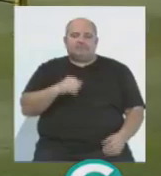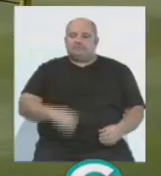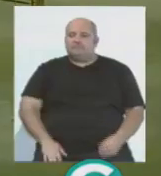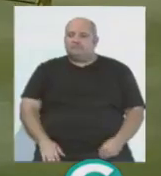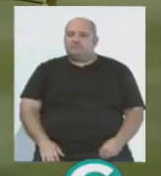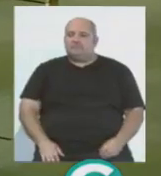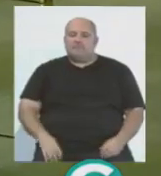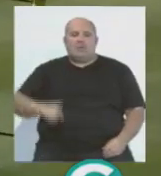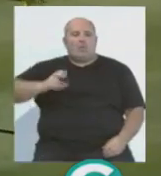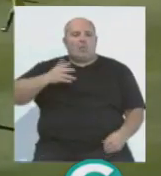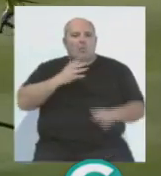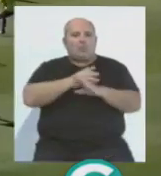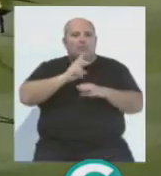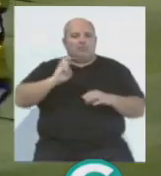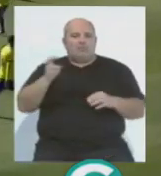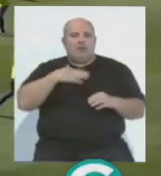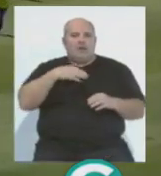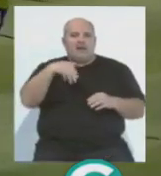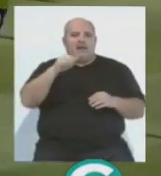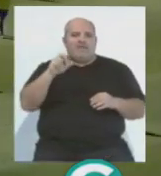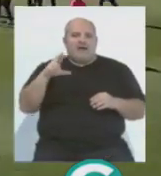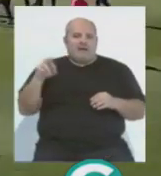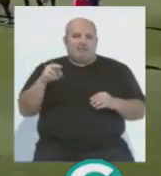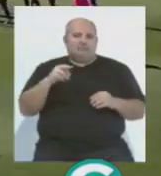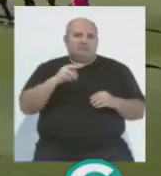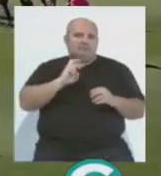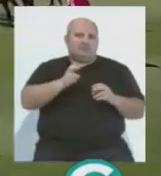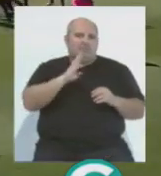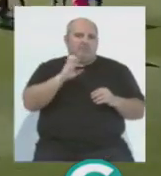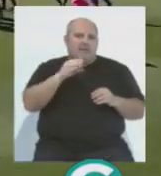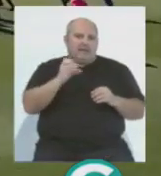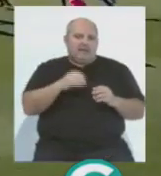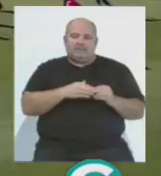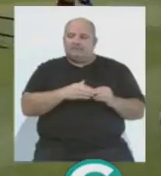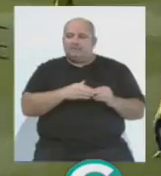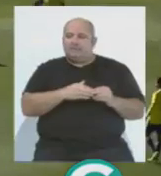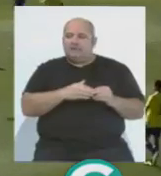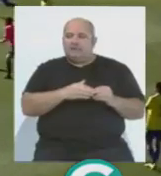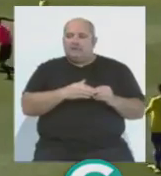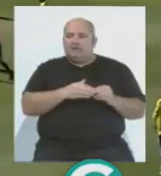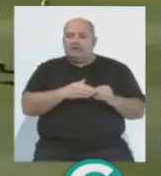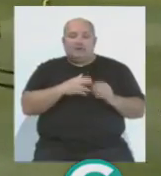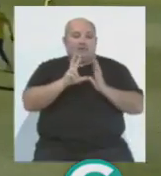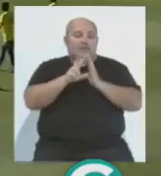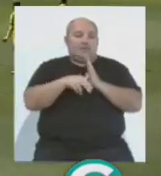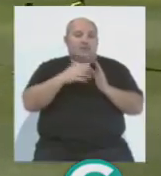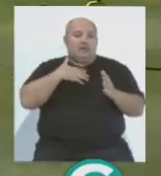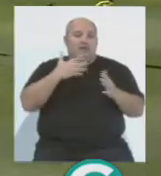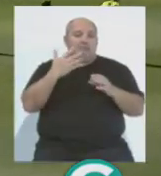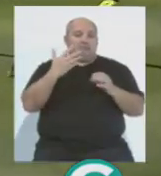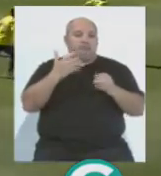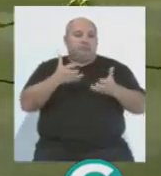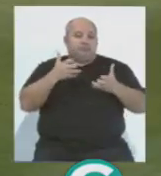jugó también Javi Navarro en lugar de Peque, y ya con el resultado a favor